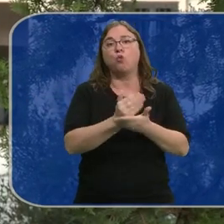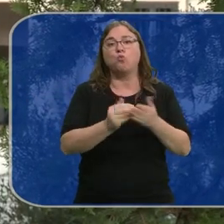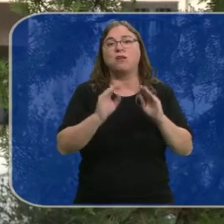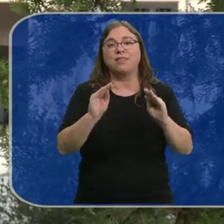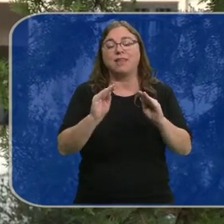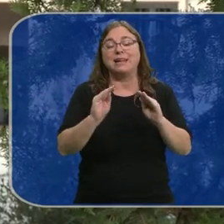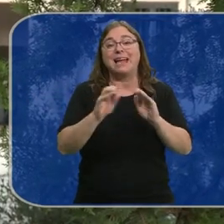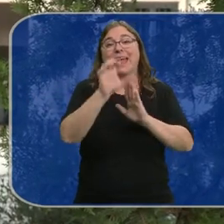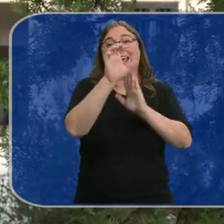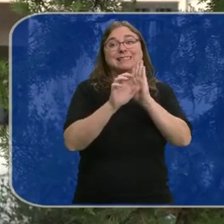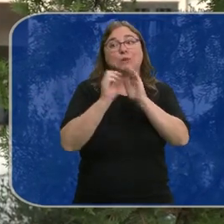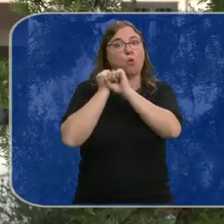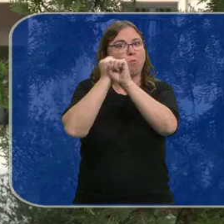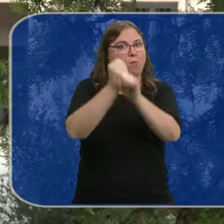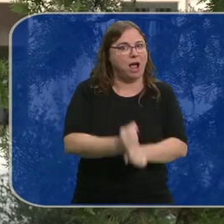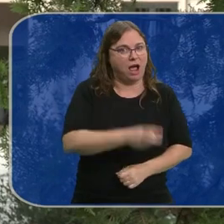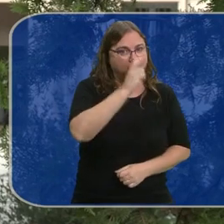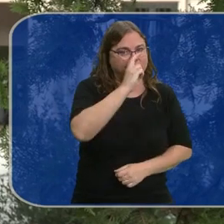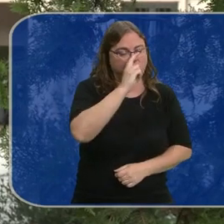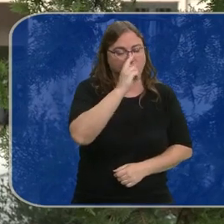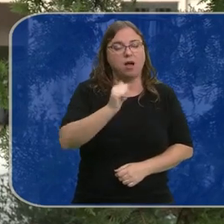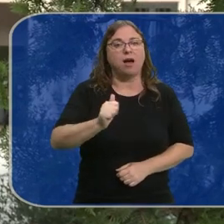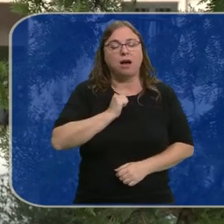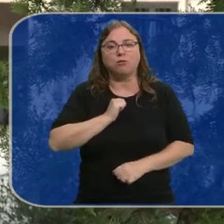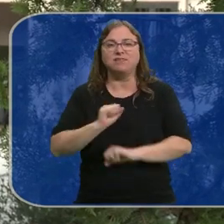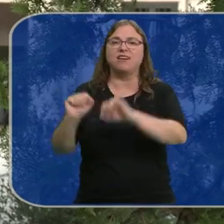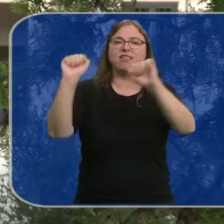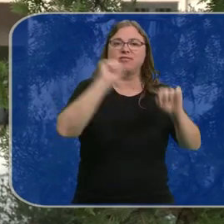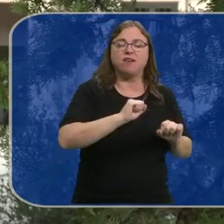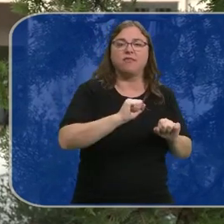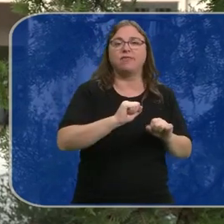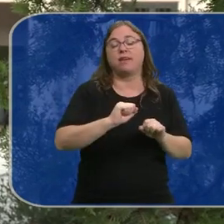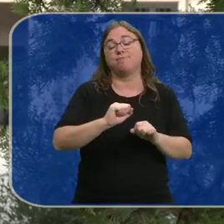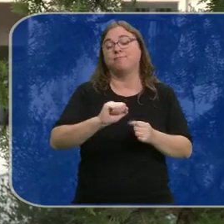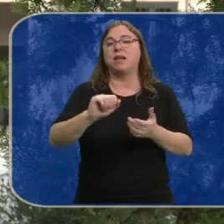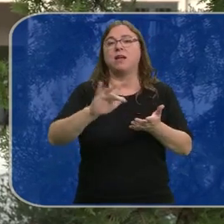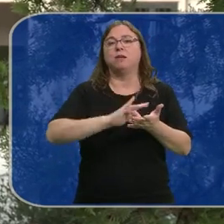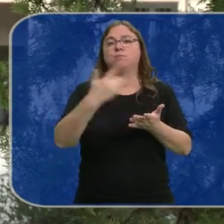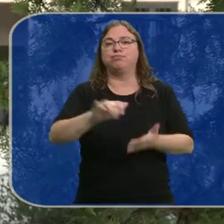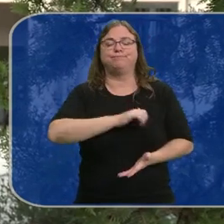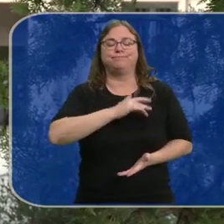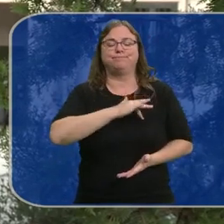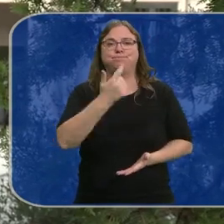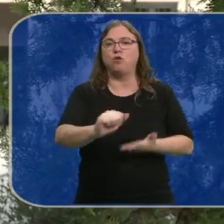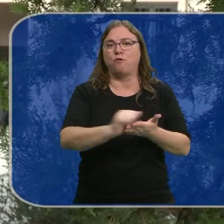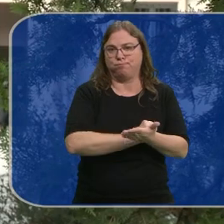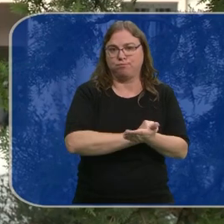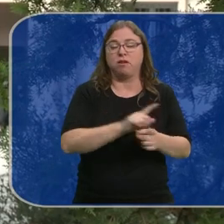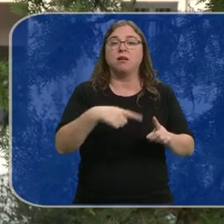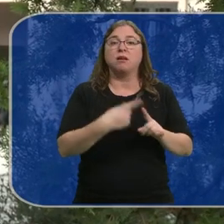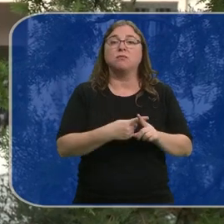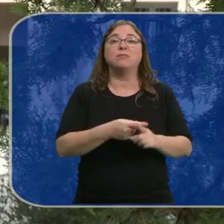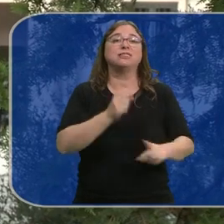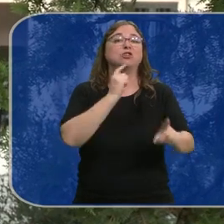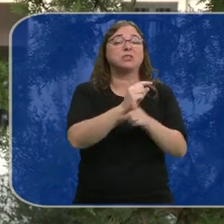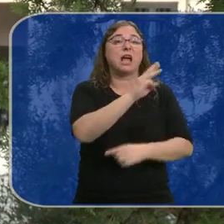con el estatuto más antiguo, aprovechará para defender la amnistía y para batirse con el Partido Popular, al que va a reprochar que sólo hable